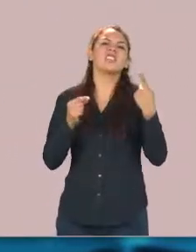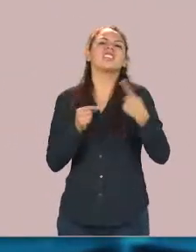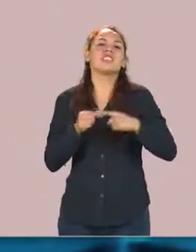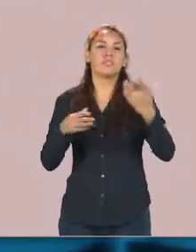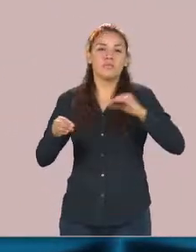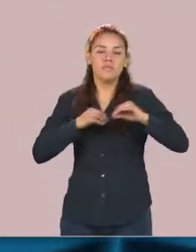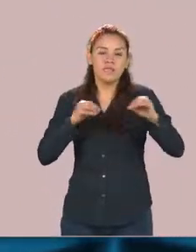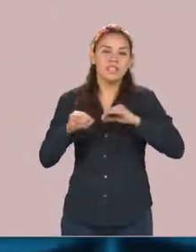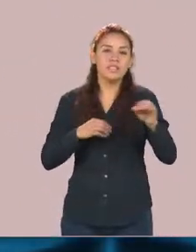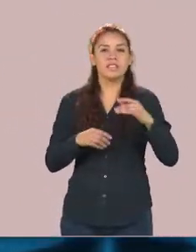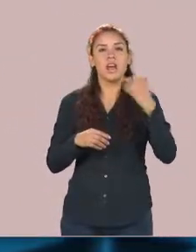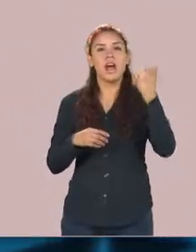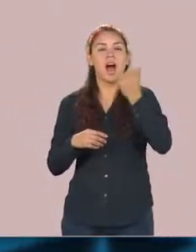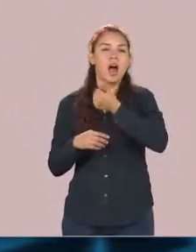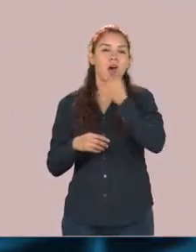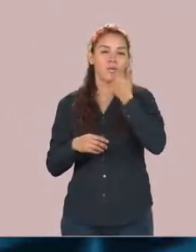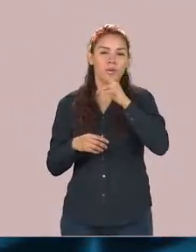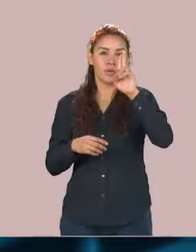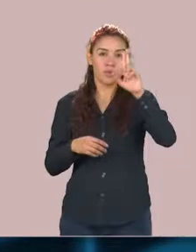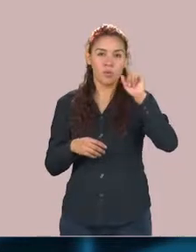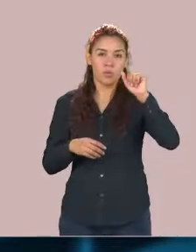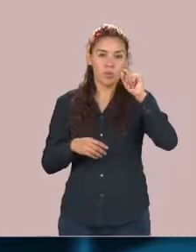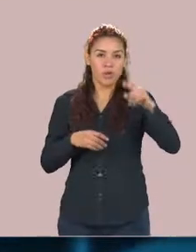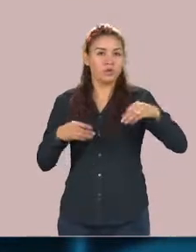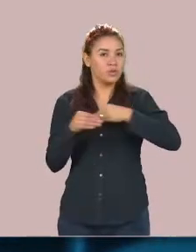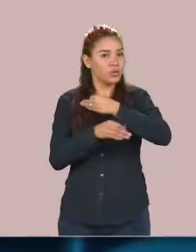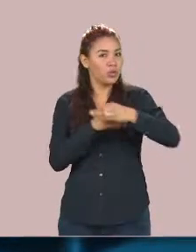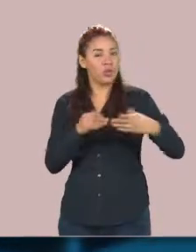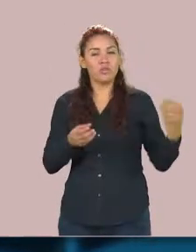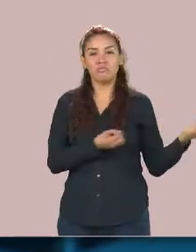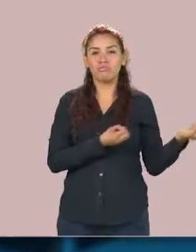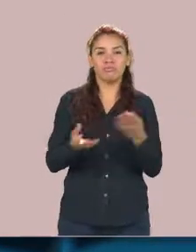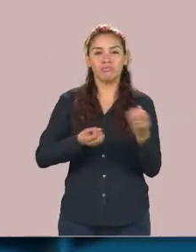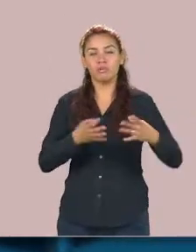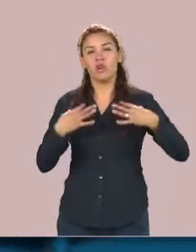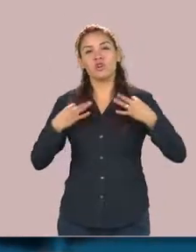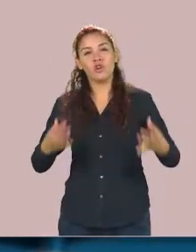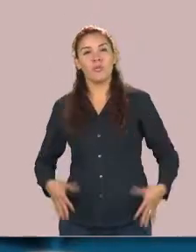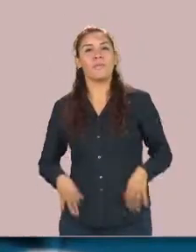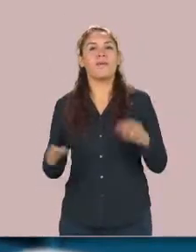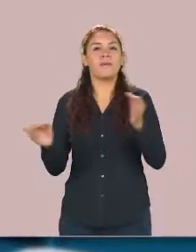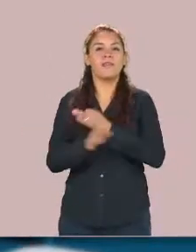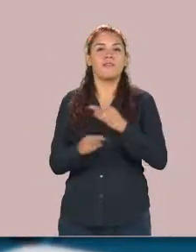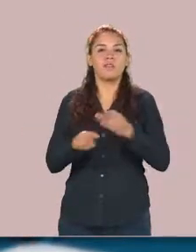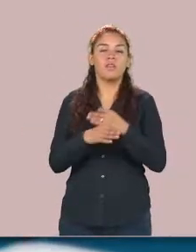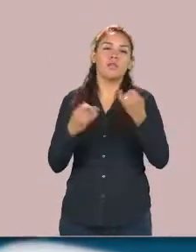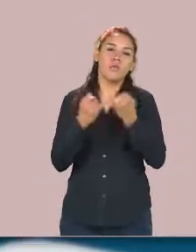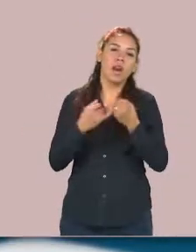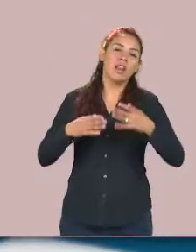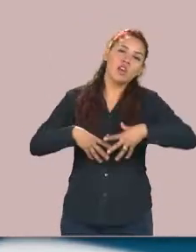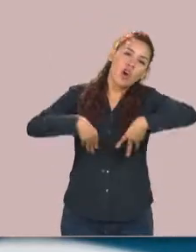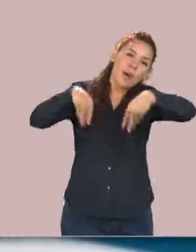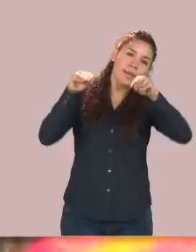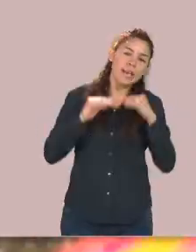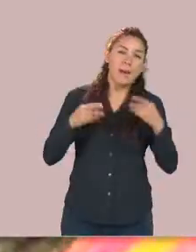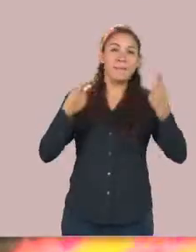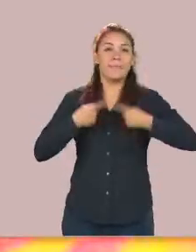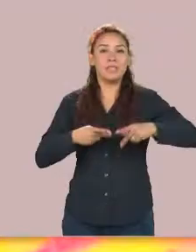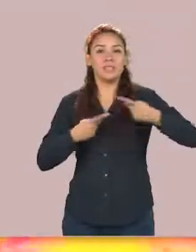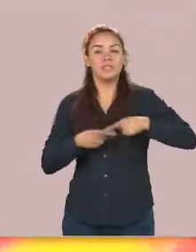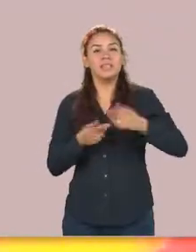Participación Estudiantil, se lleva a cabo la entrega de ropa de invierno y cobertores a la población más necesitada en comunidades de todo el estado.